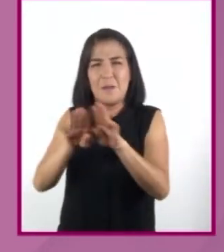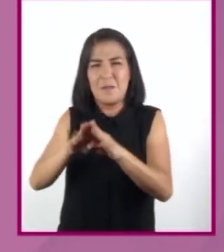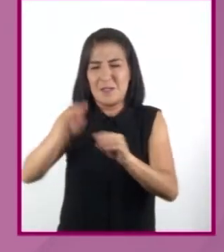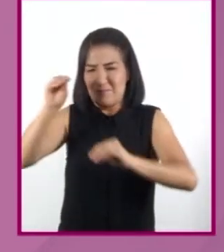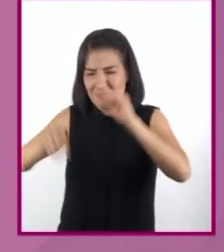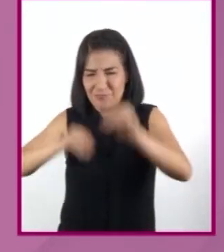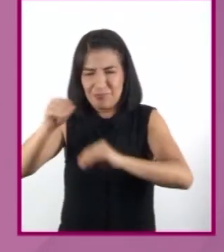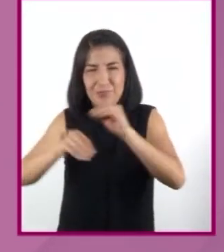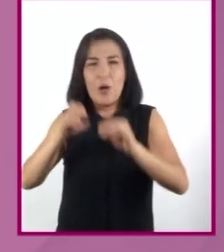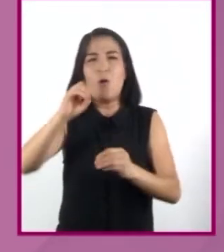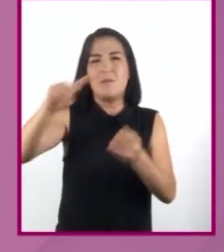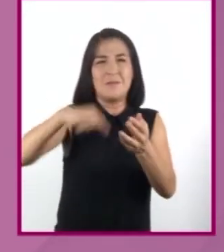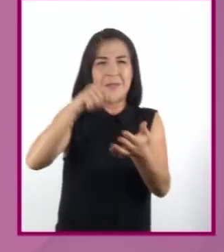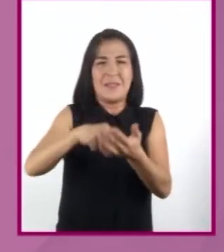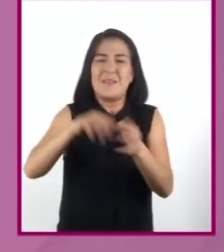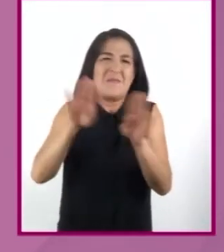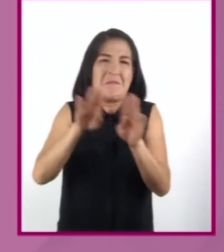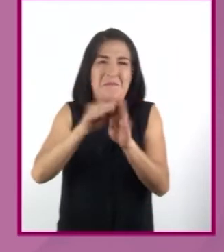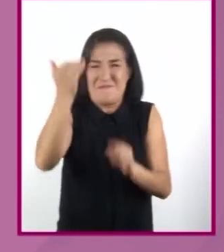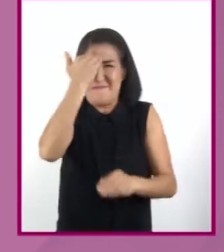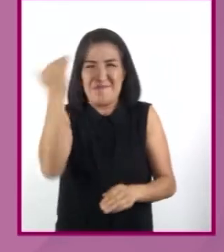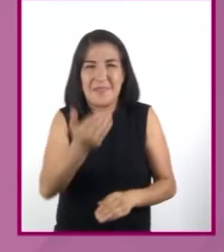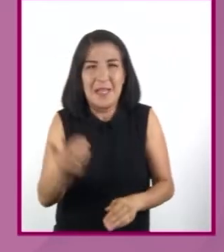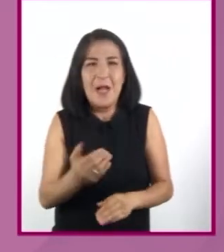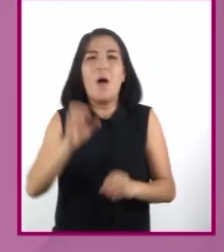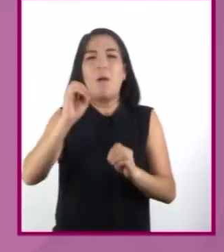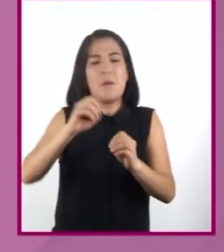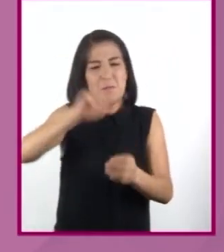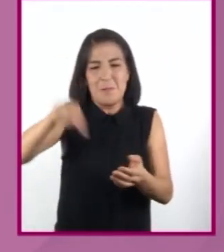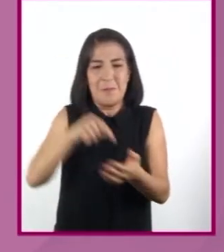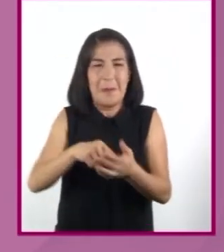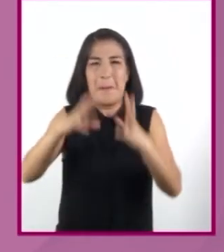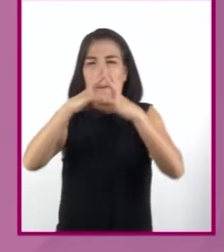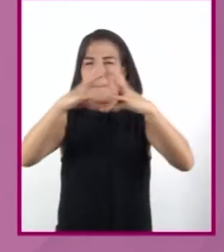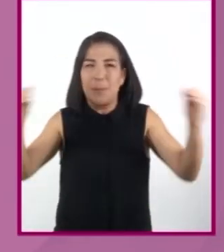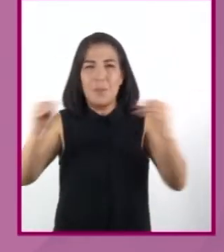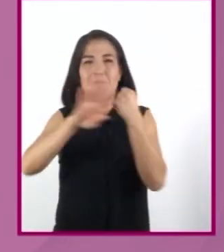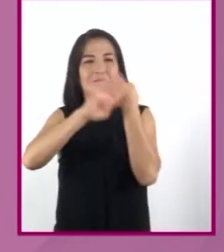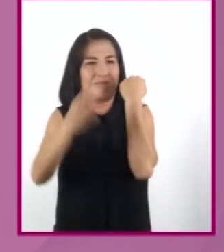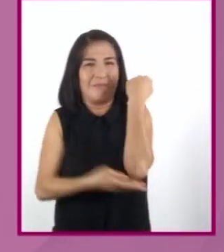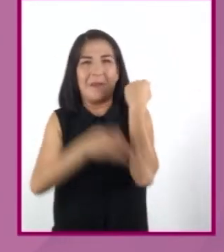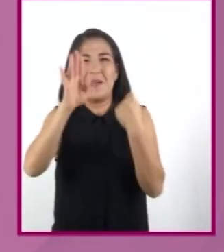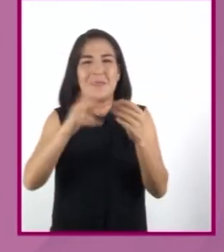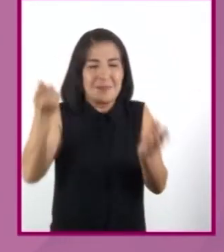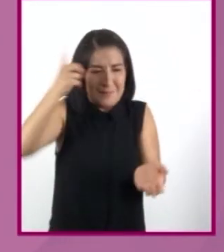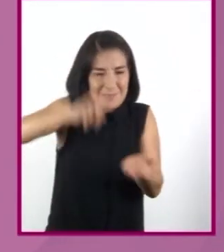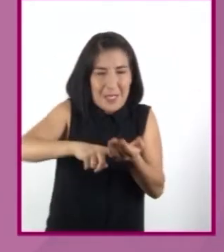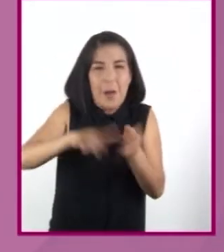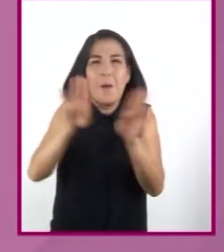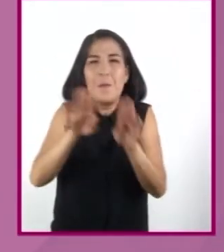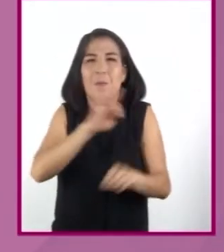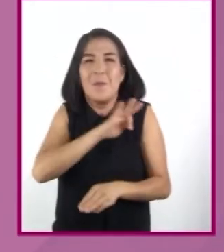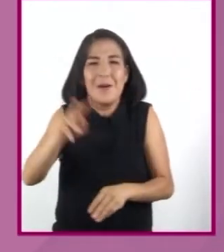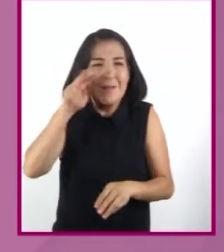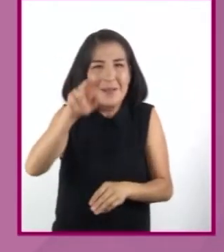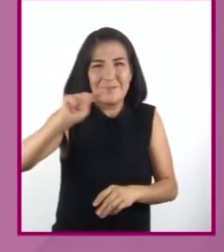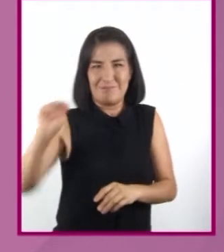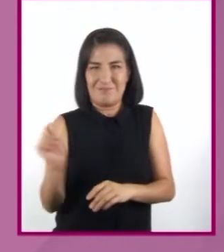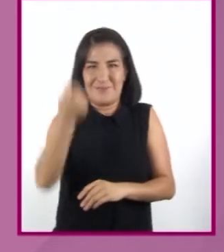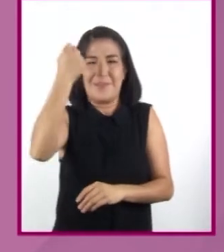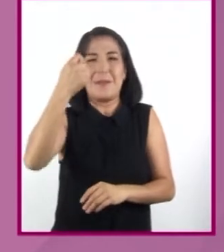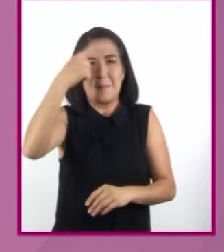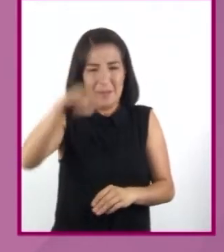utópicos o distopías, donde se plantea la idea de cómo se puede usar la tecnología para